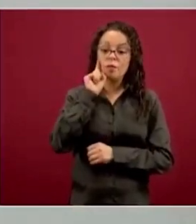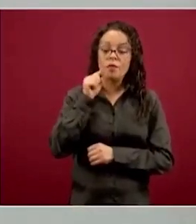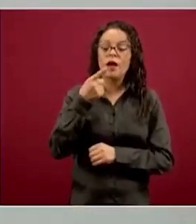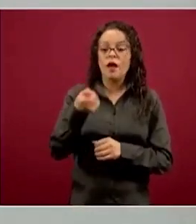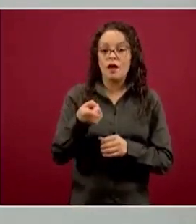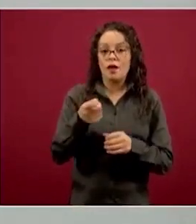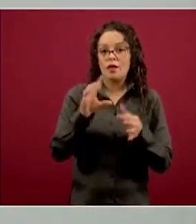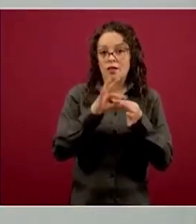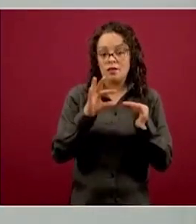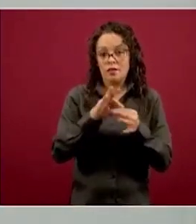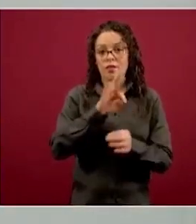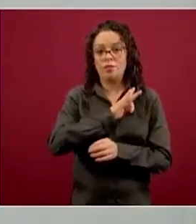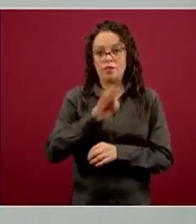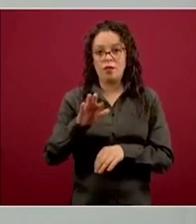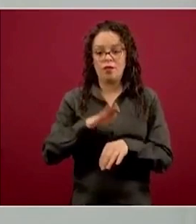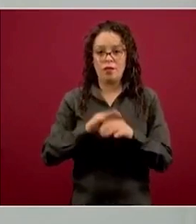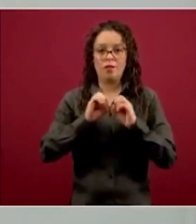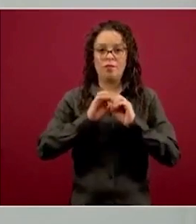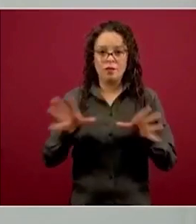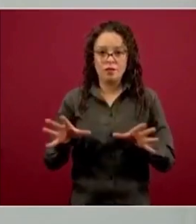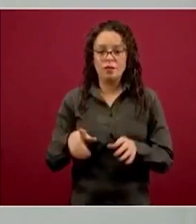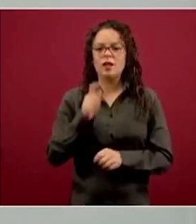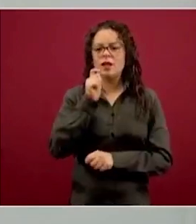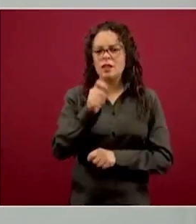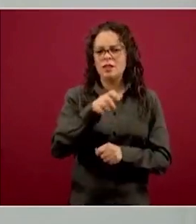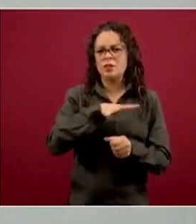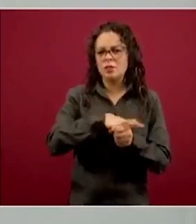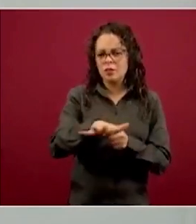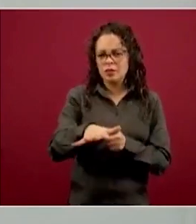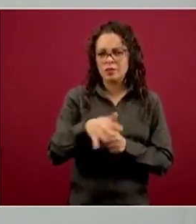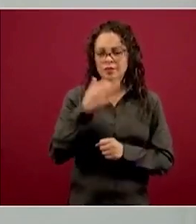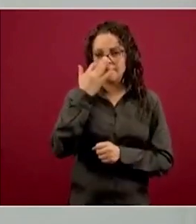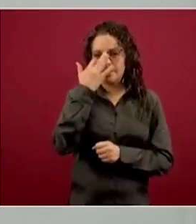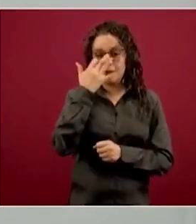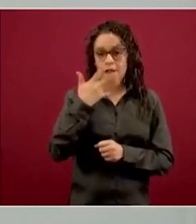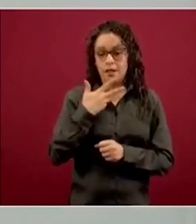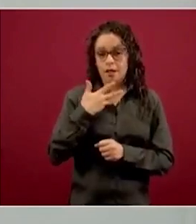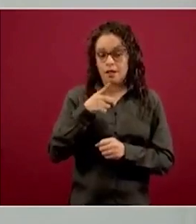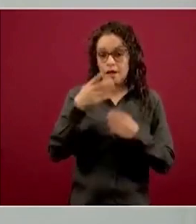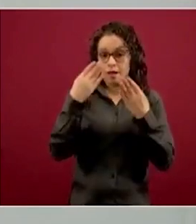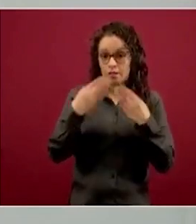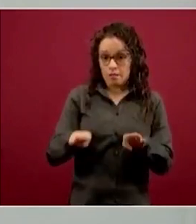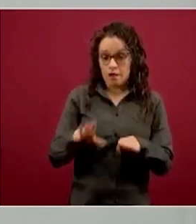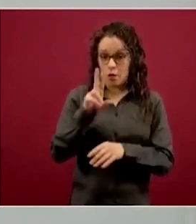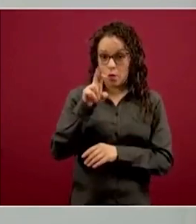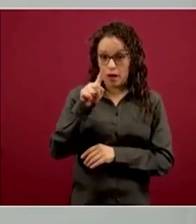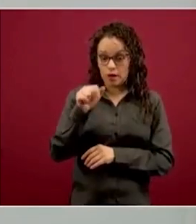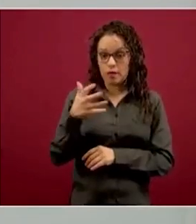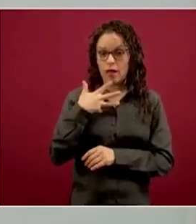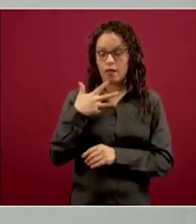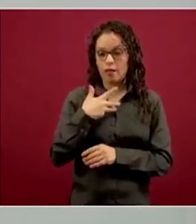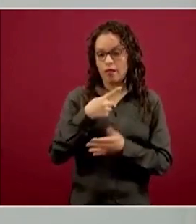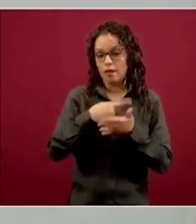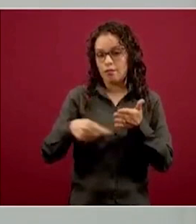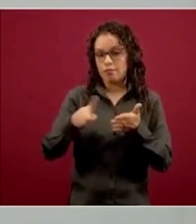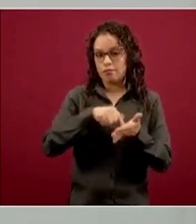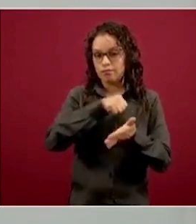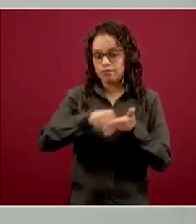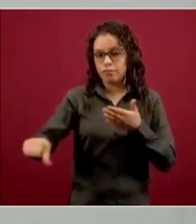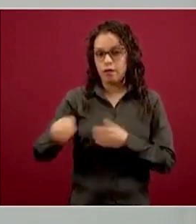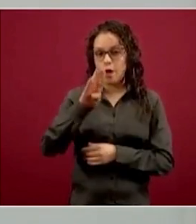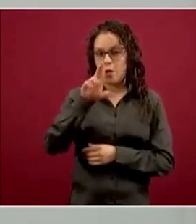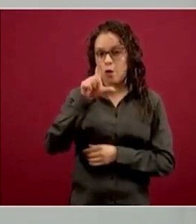con que en ocasiones las cuentas bancarias son canceladas o son bloqueadas y no